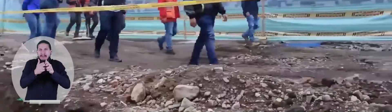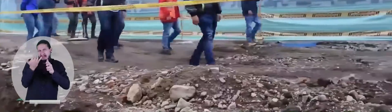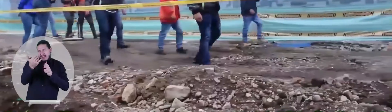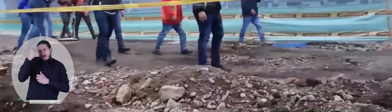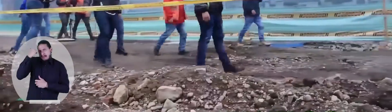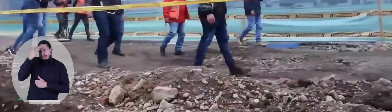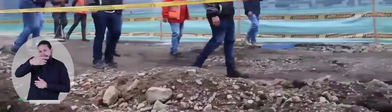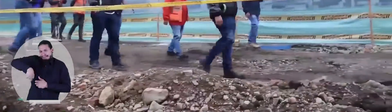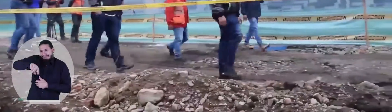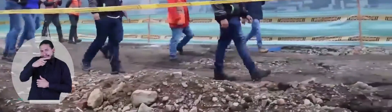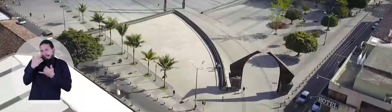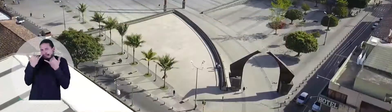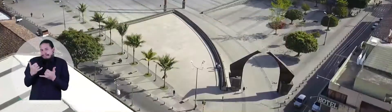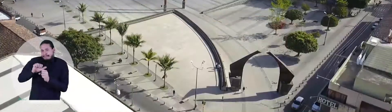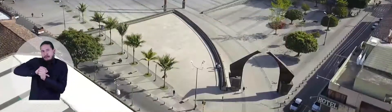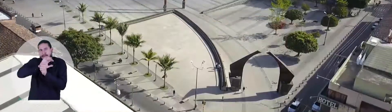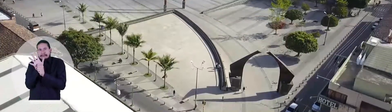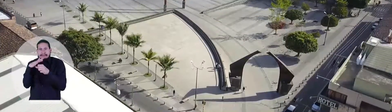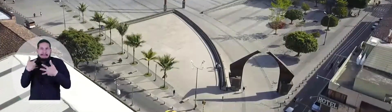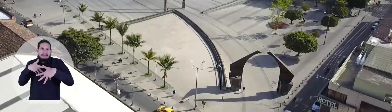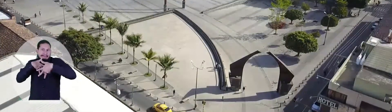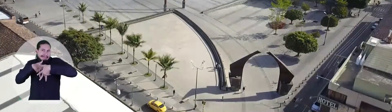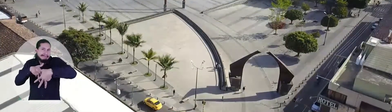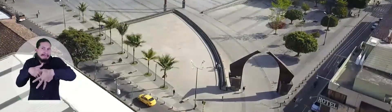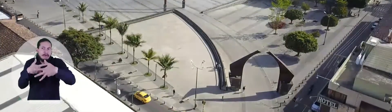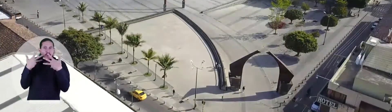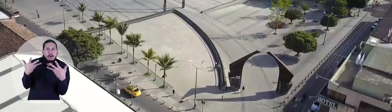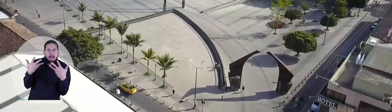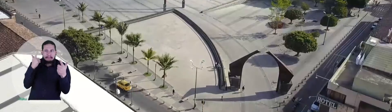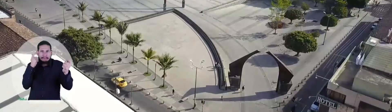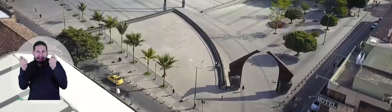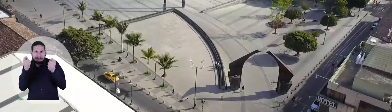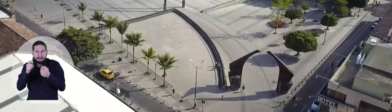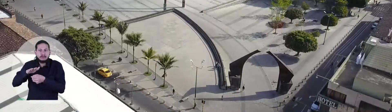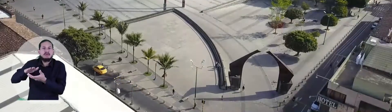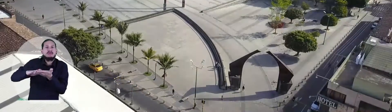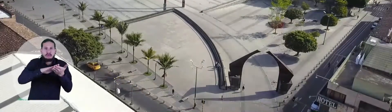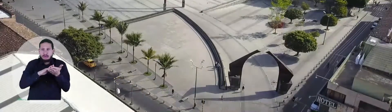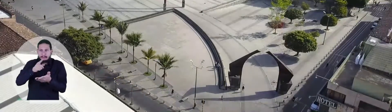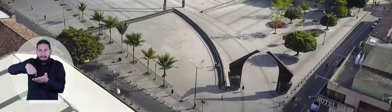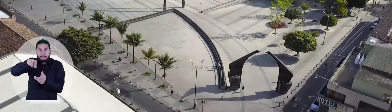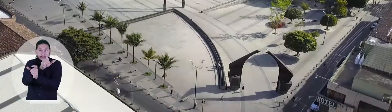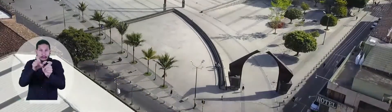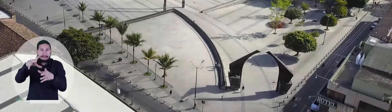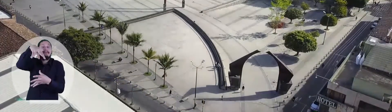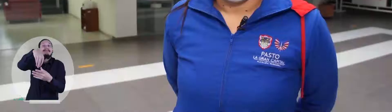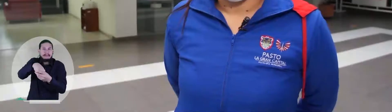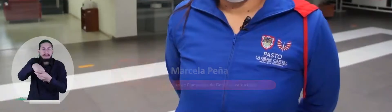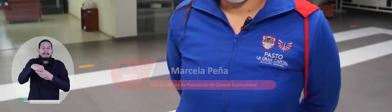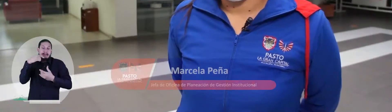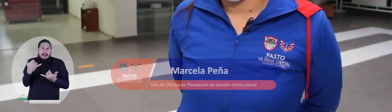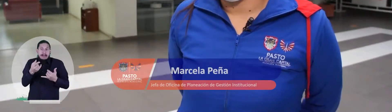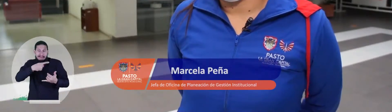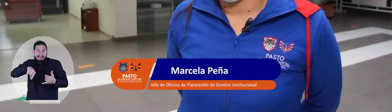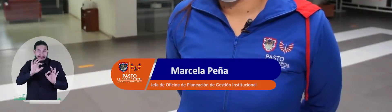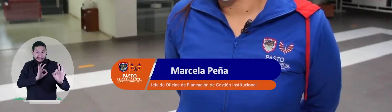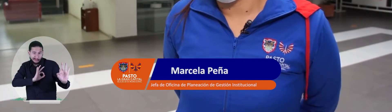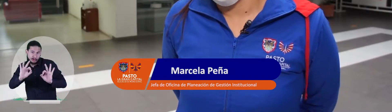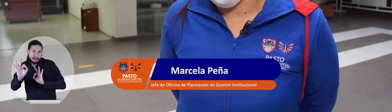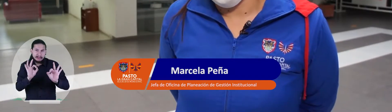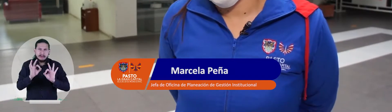necesidades, porque este modelo busca trabajar de manera interna y de manera externa hacia la ciudadanía. Además,